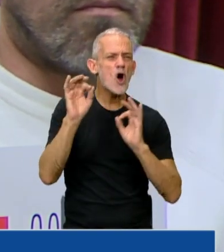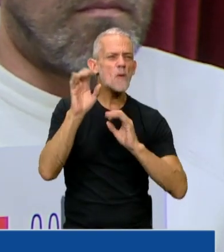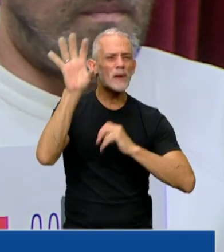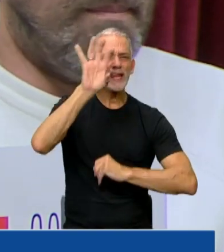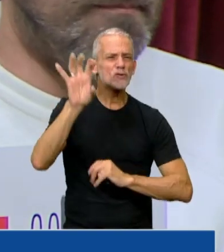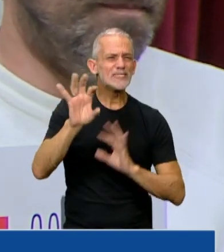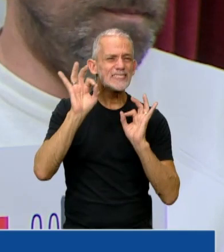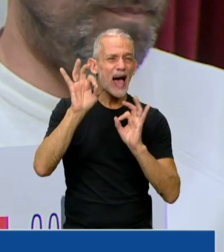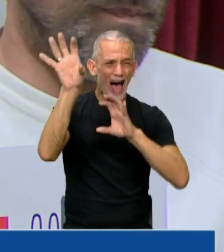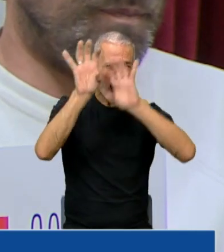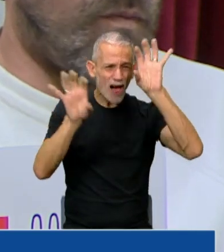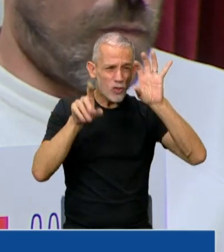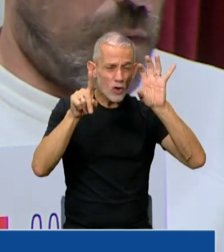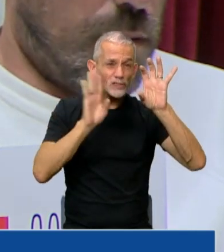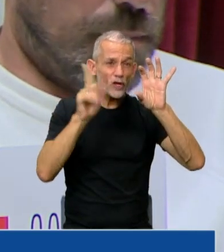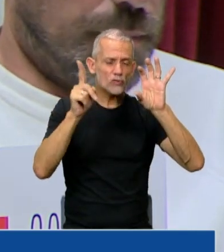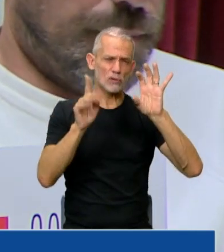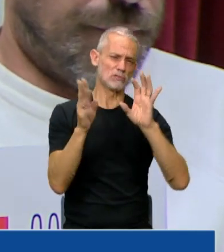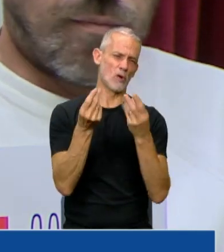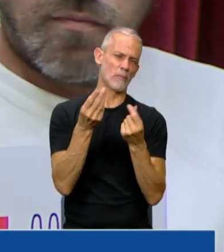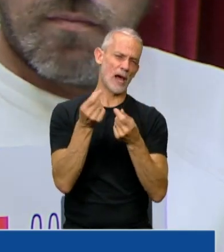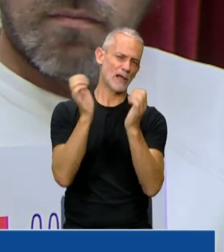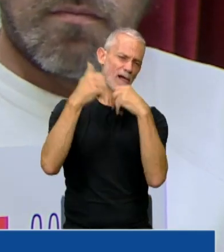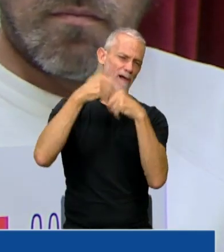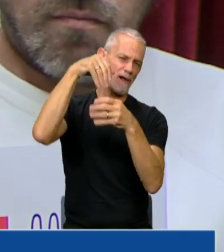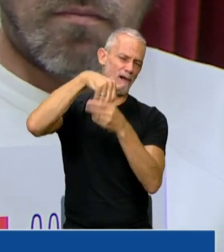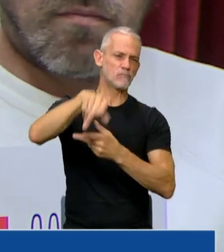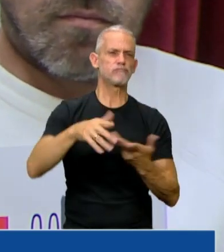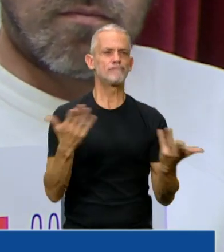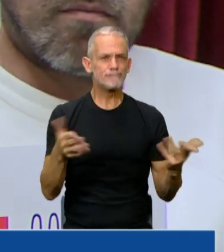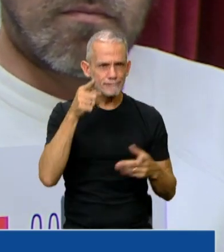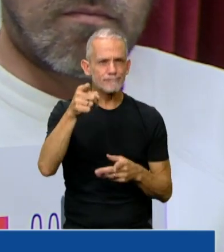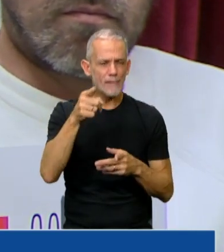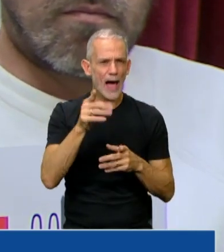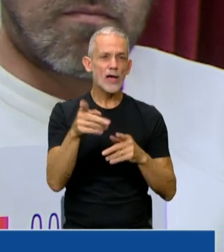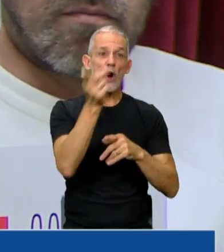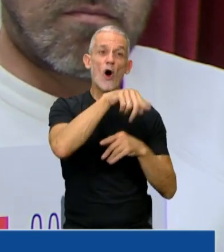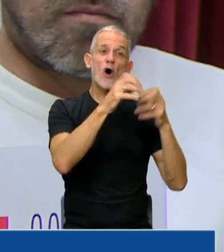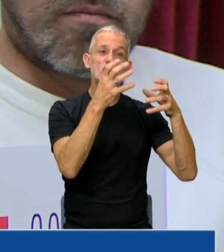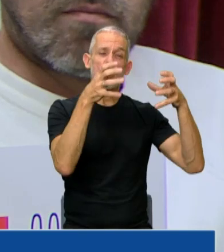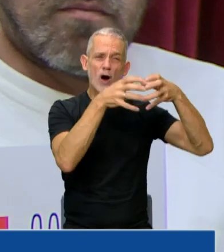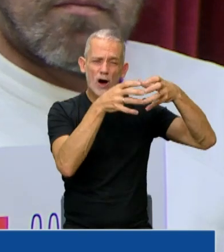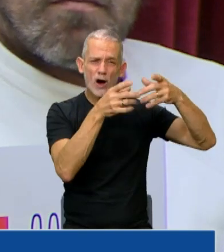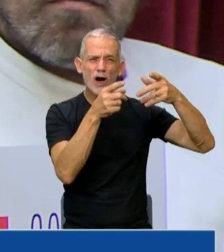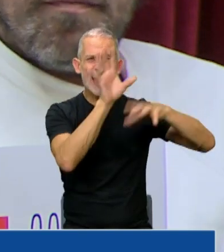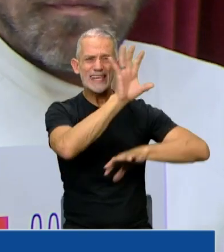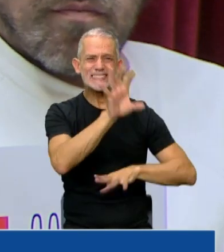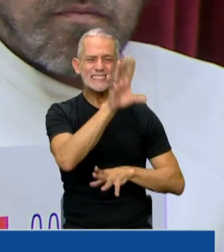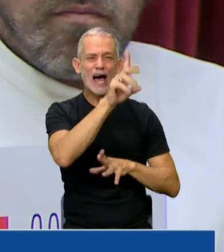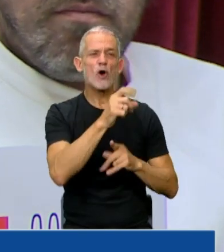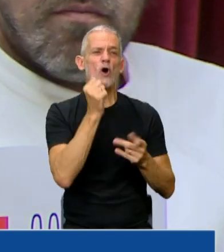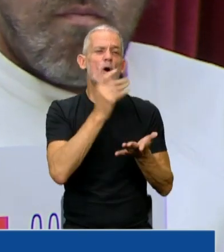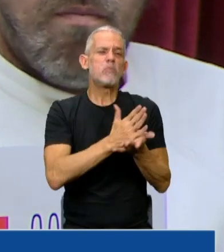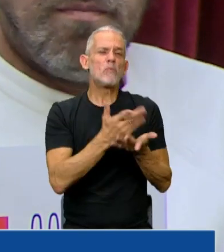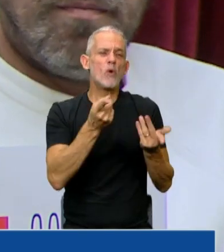que son paraísos fiscales y donde claramente en otros las multas por el lavado